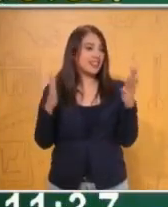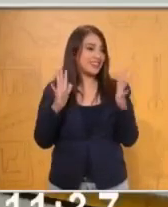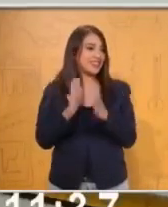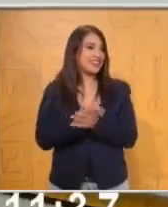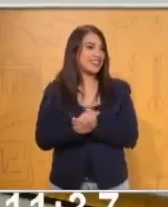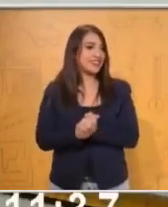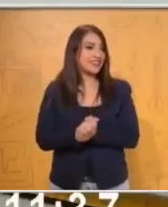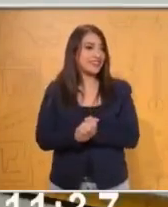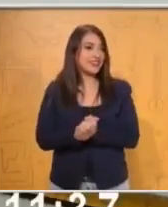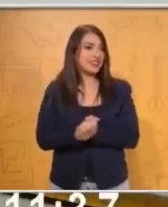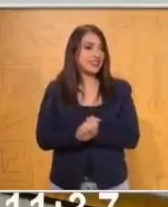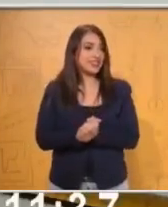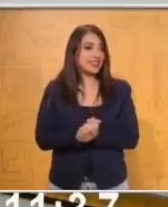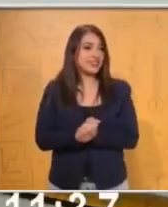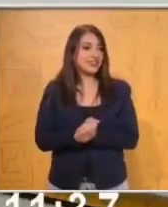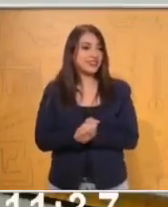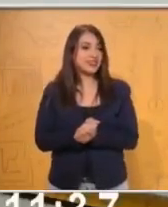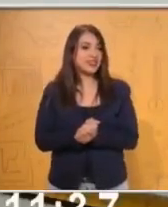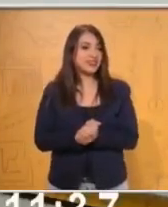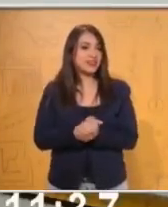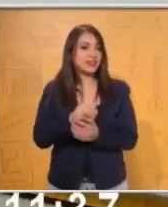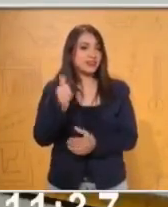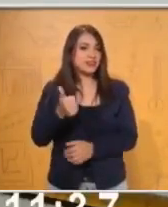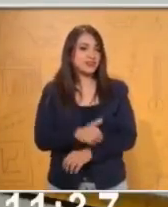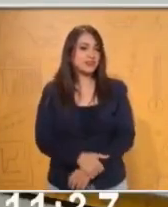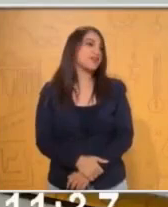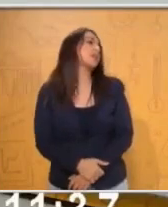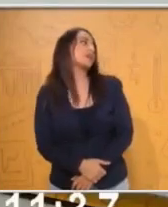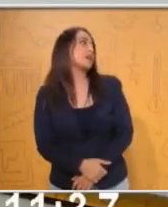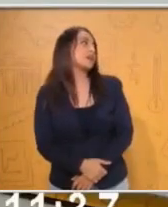Excelente. Vamos con otra adivinanza, amigos.